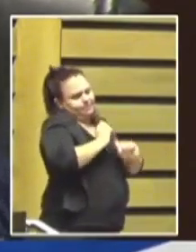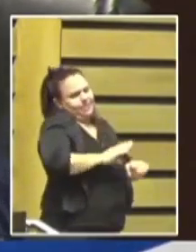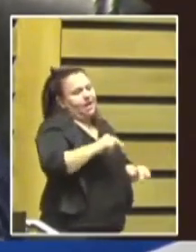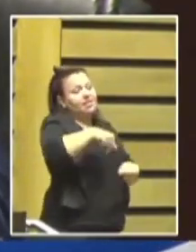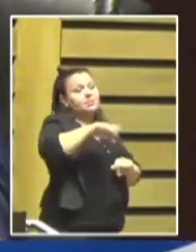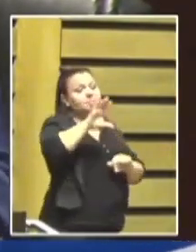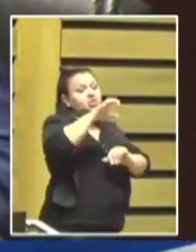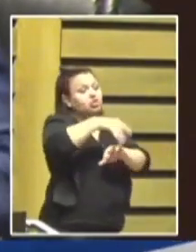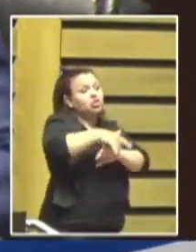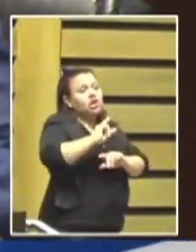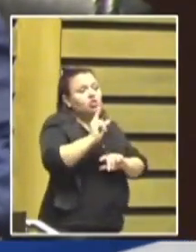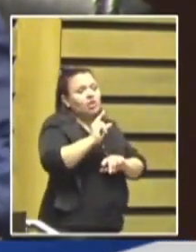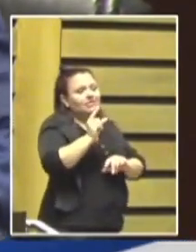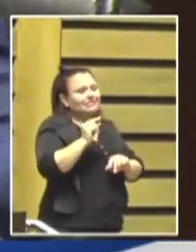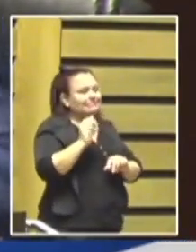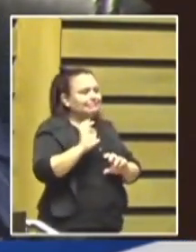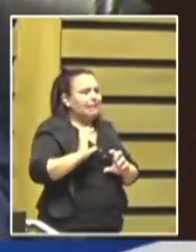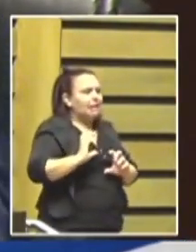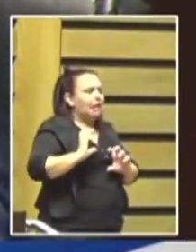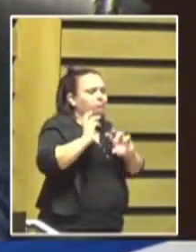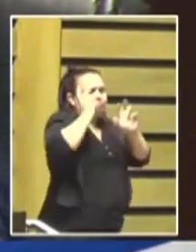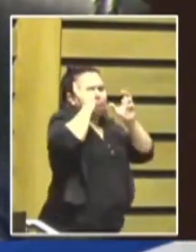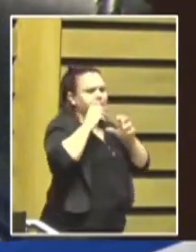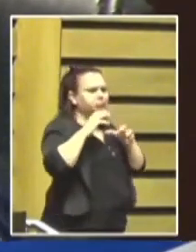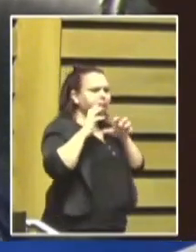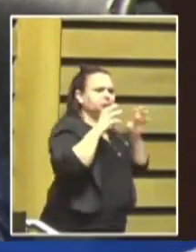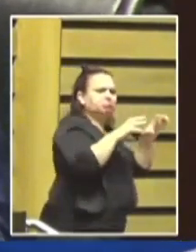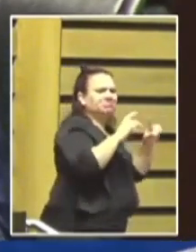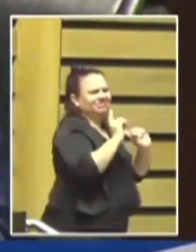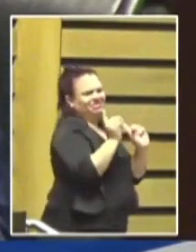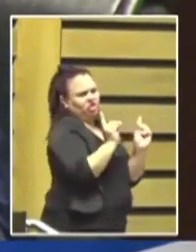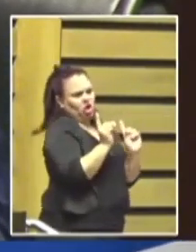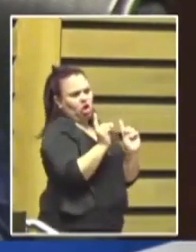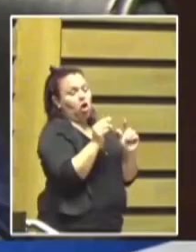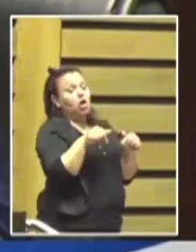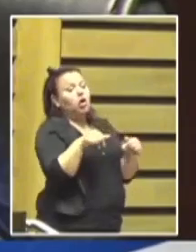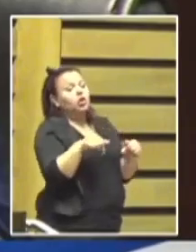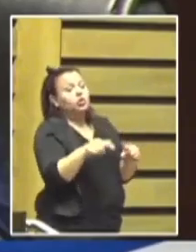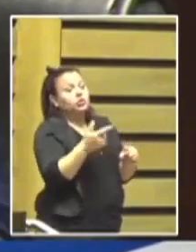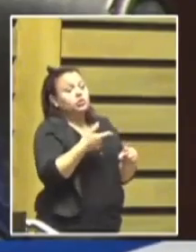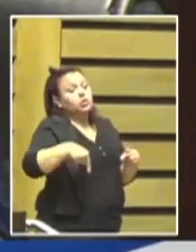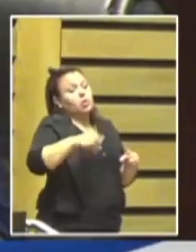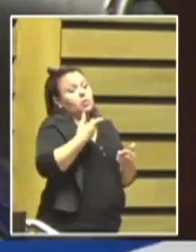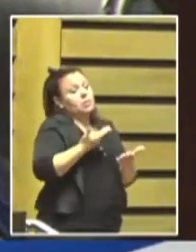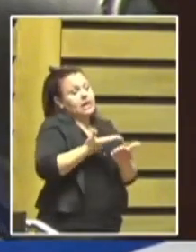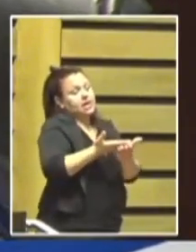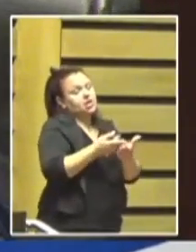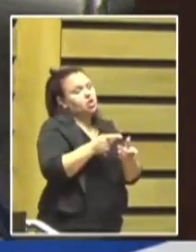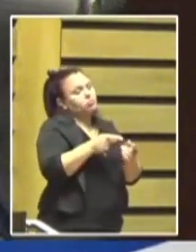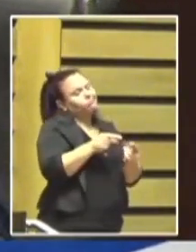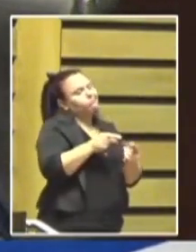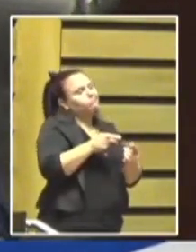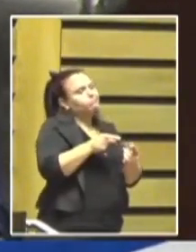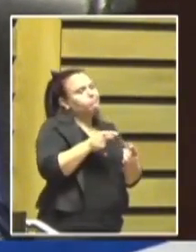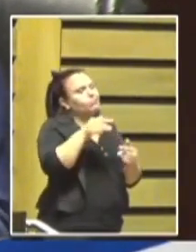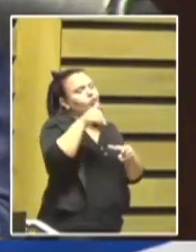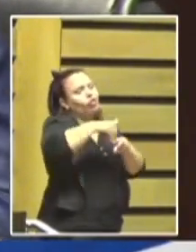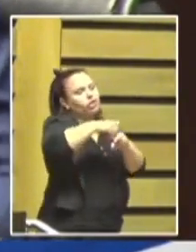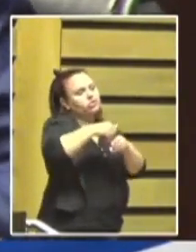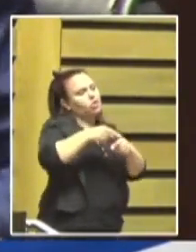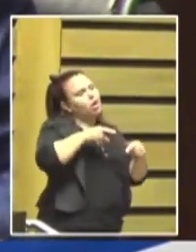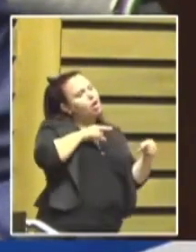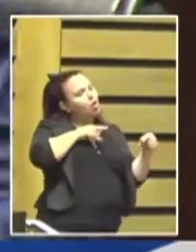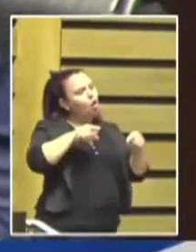provincia hostil, y es por eso que solicito el repudio a los dichos de este